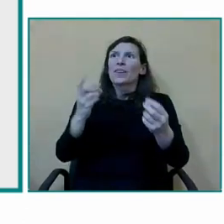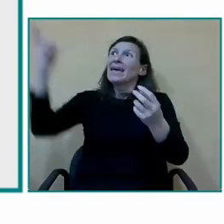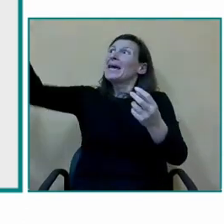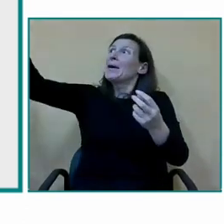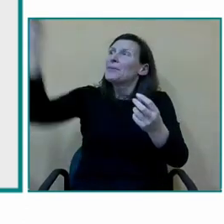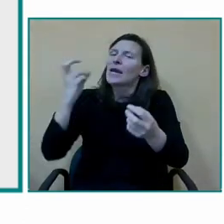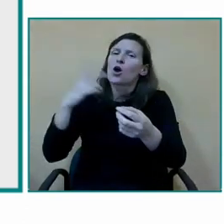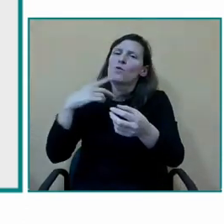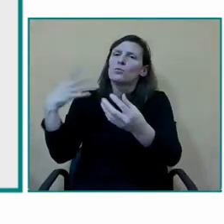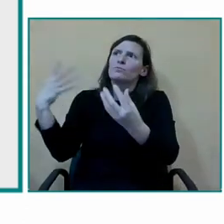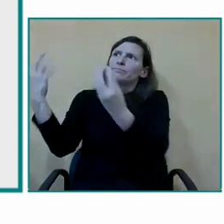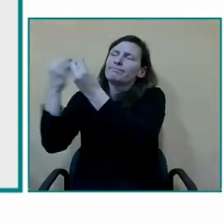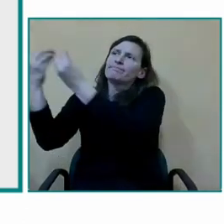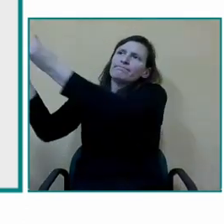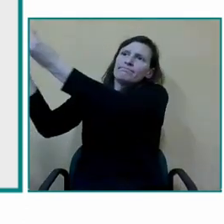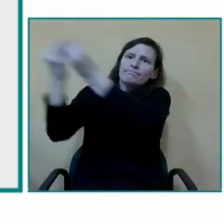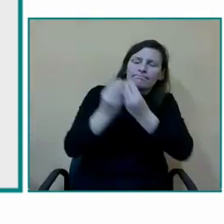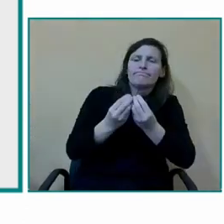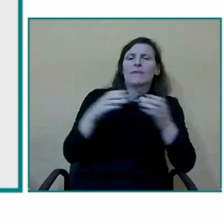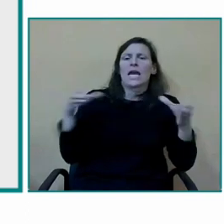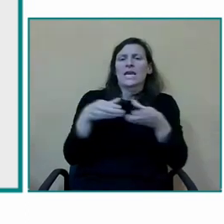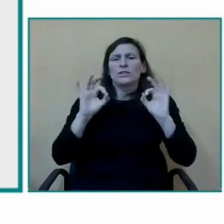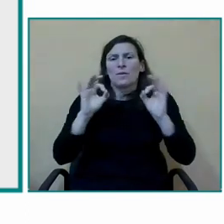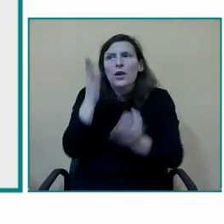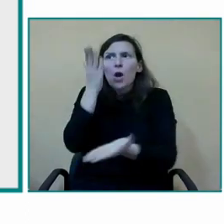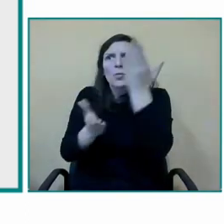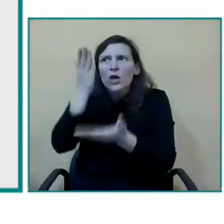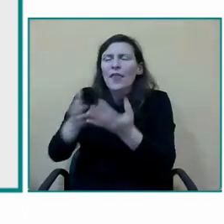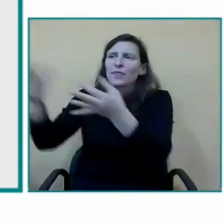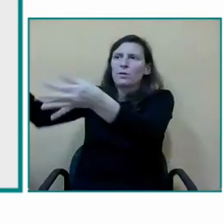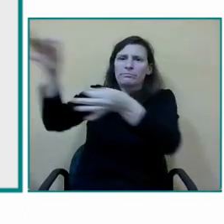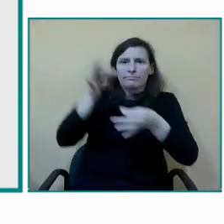Sol vienen diariamente nueve rutas y vienen